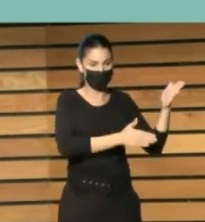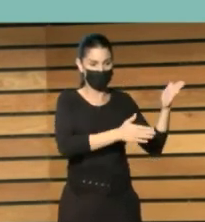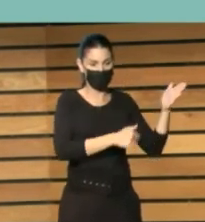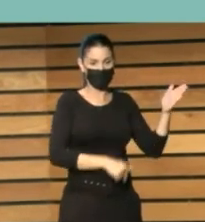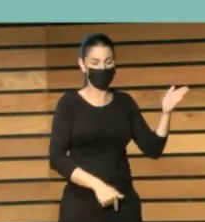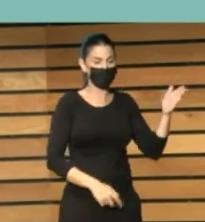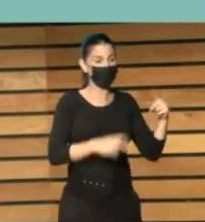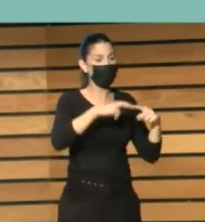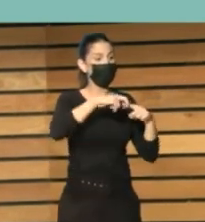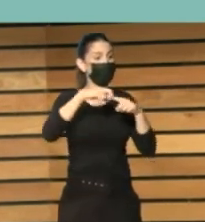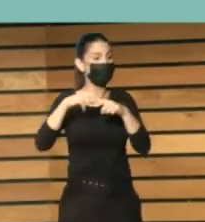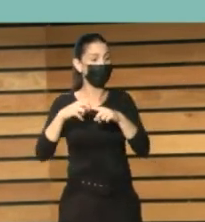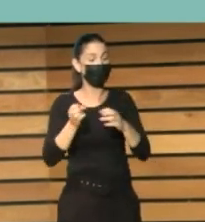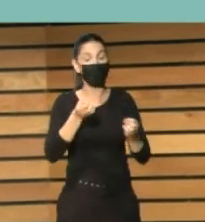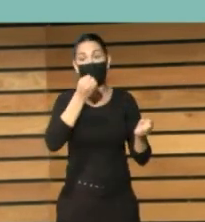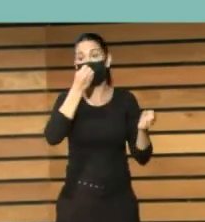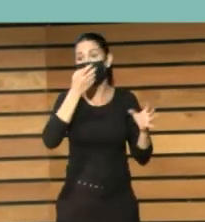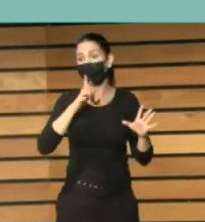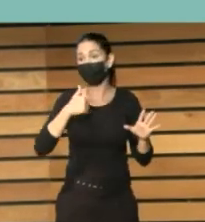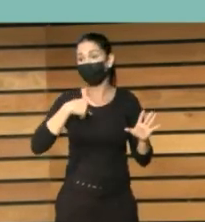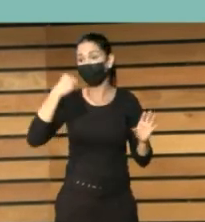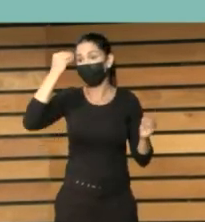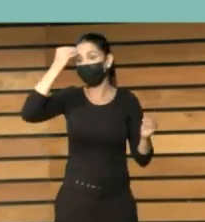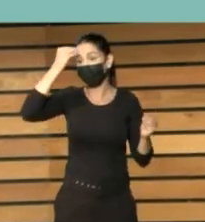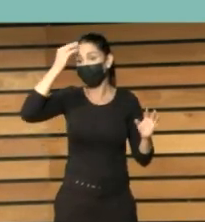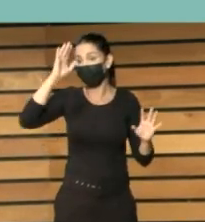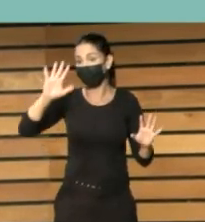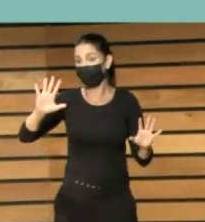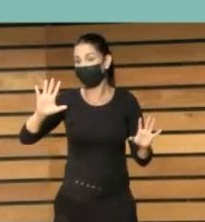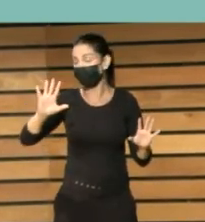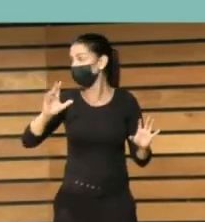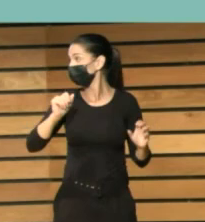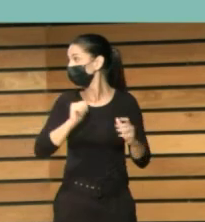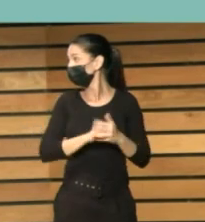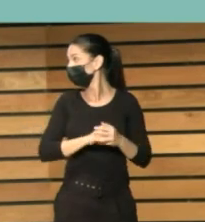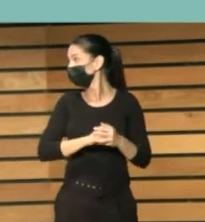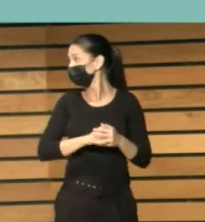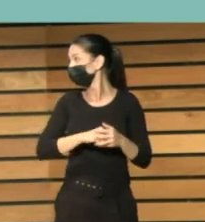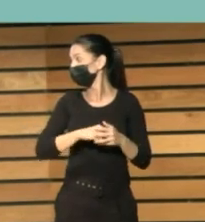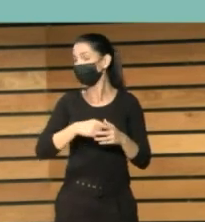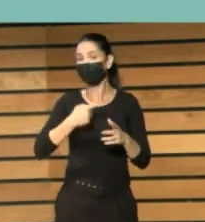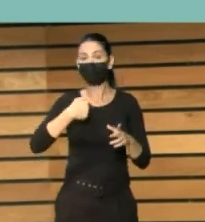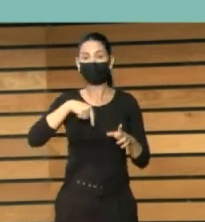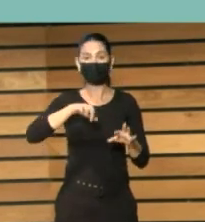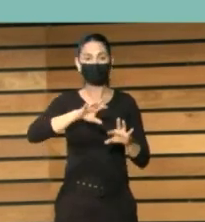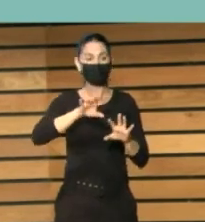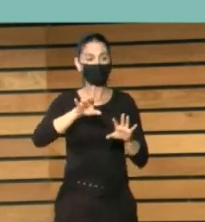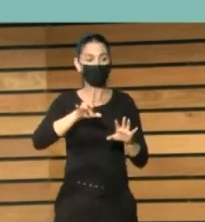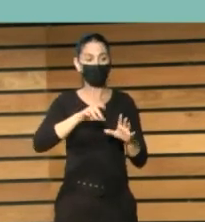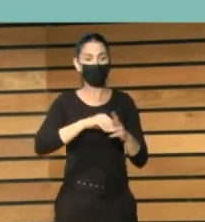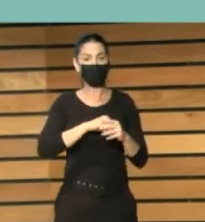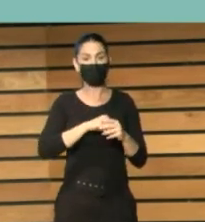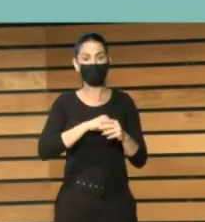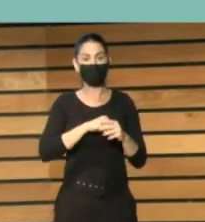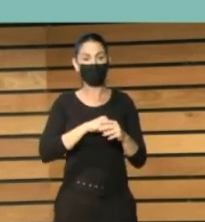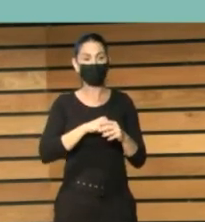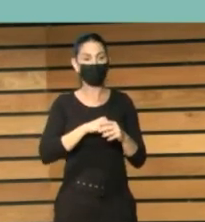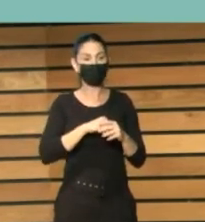Y bueno, pues yo creo que, bueno, si comentar que está pendiente, está publicada una versión